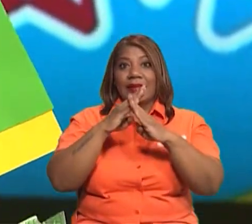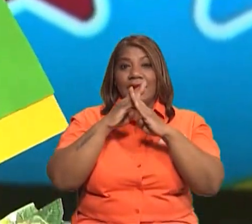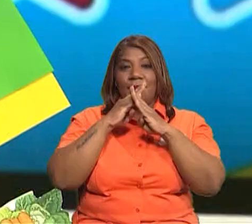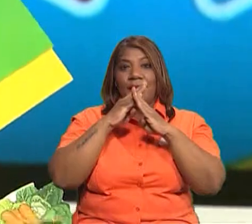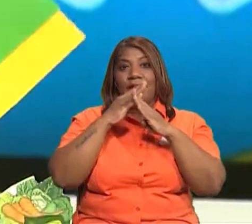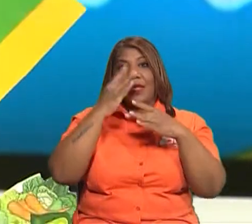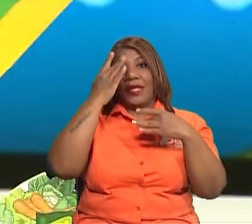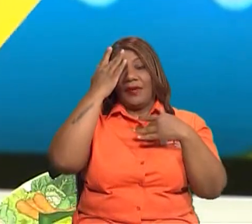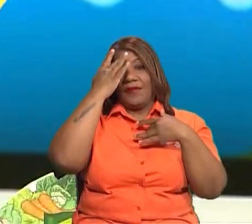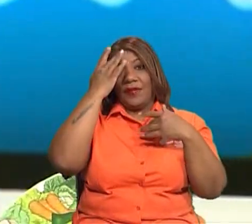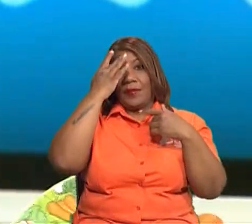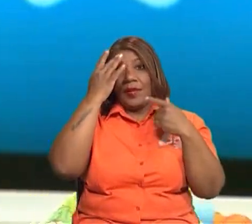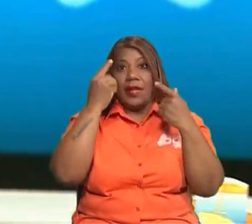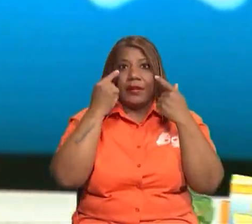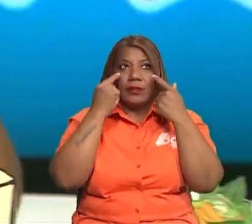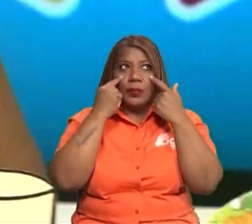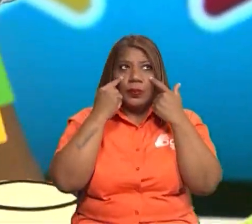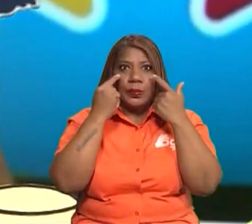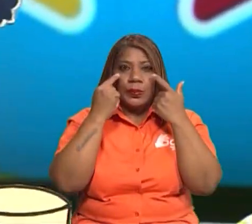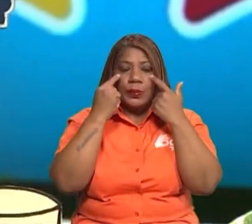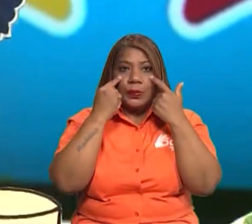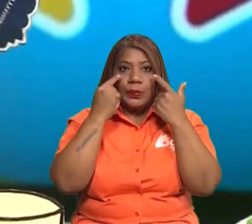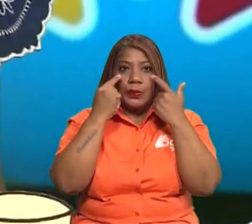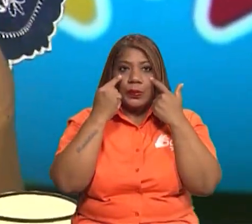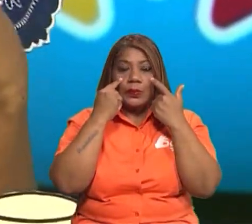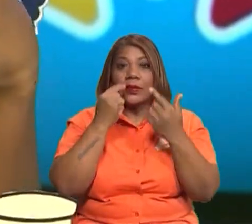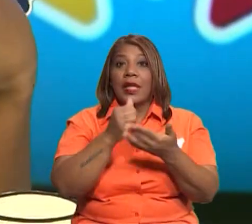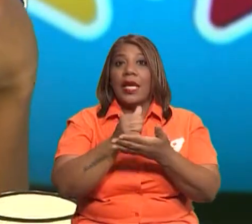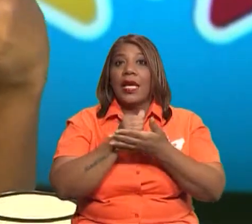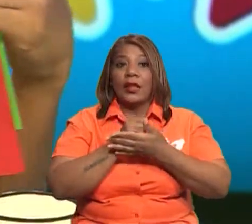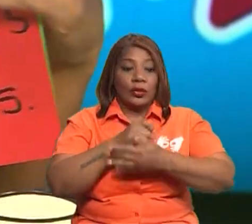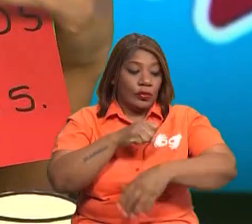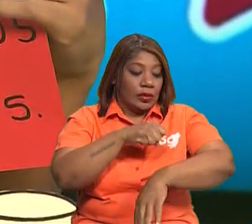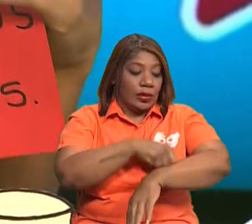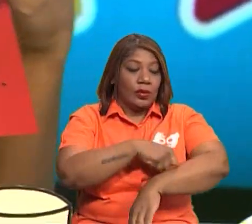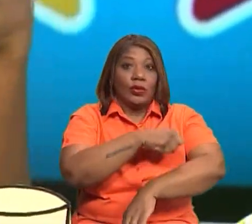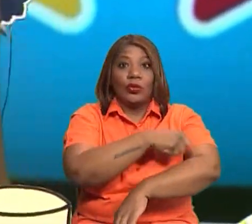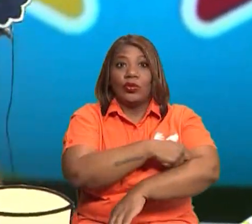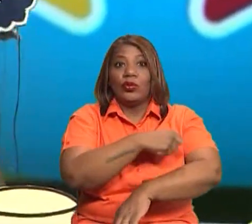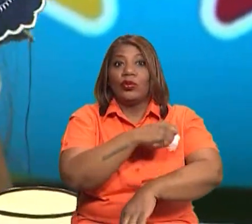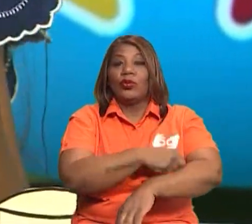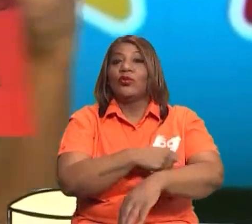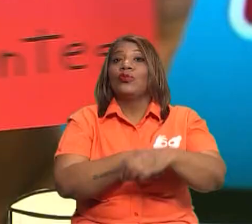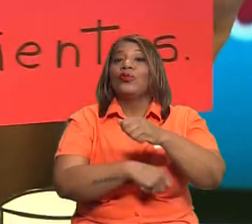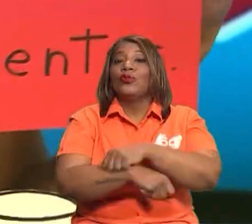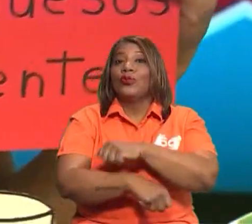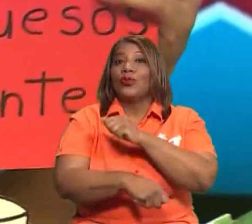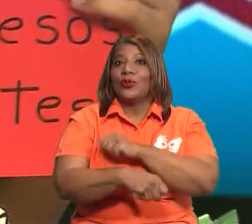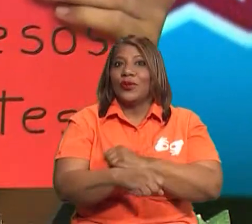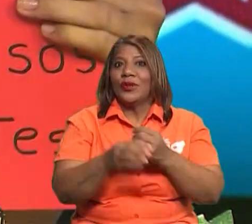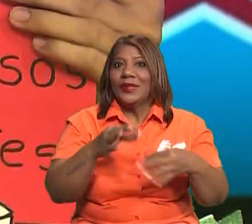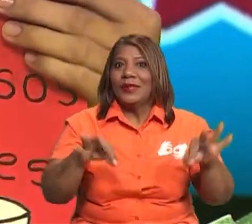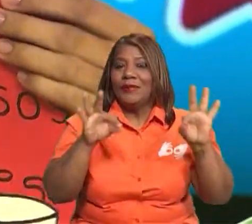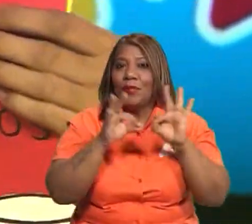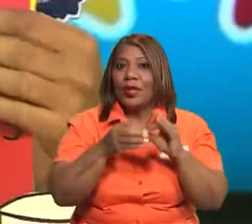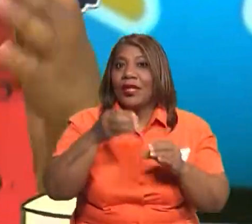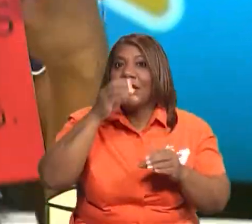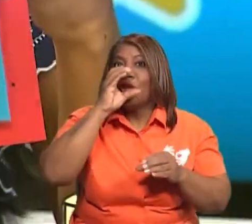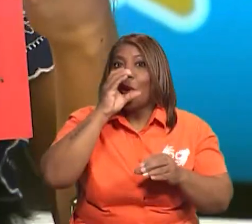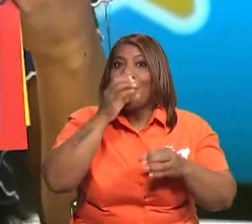Nuestra visión. Ayudan a formar nuestros huesos, nuestros dientes, que esos son los lácteos. Y también,